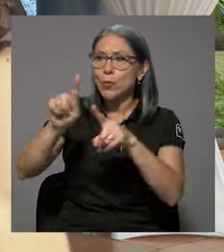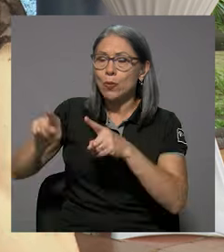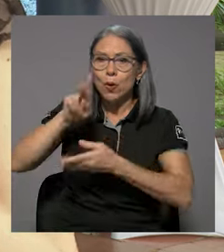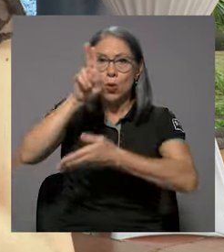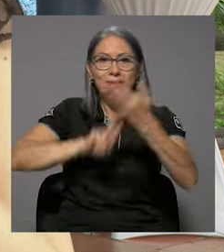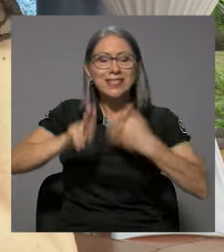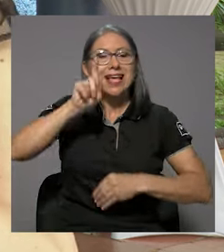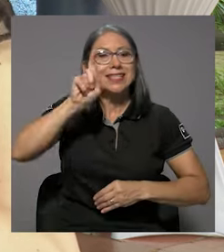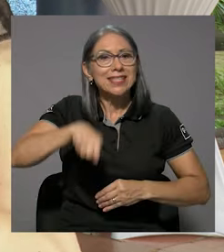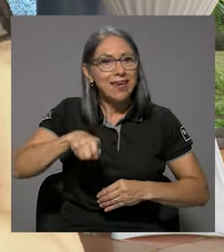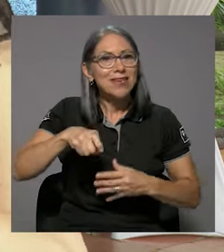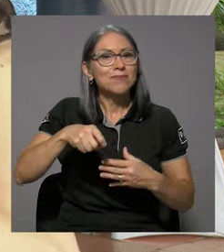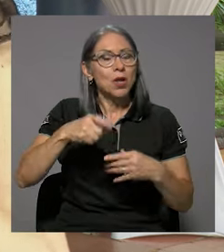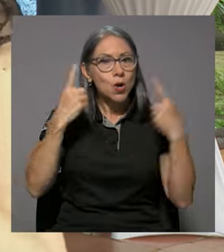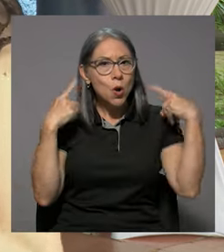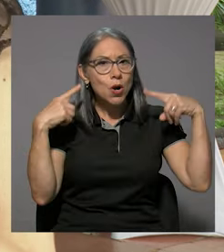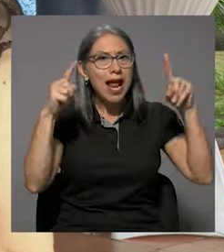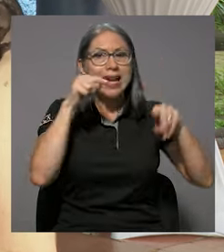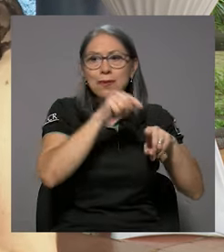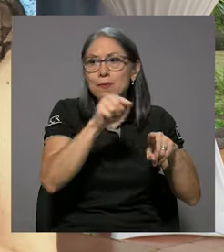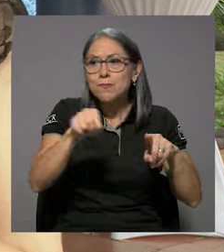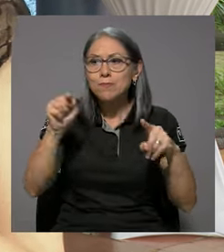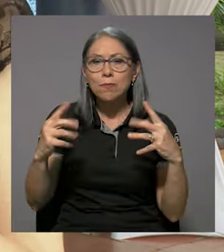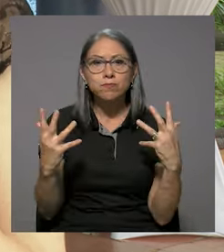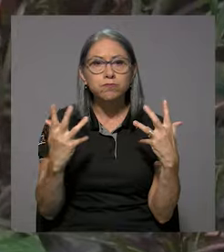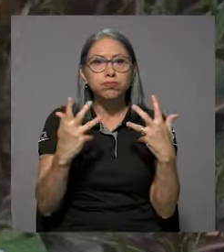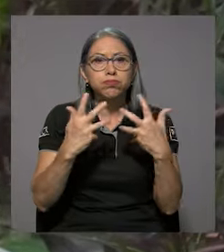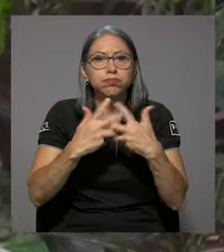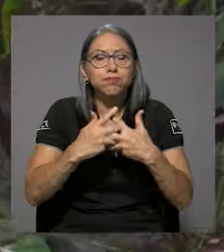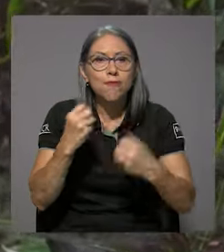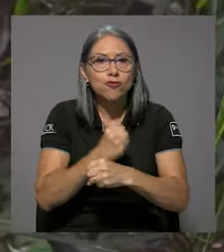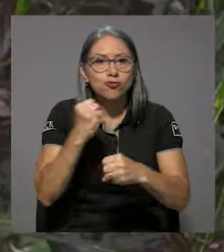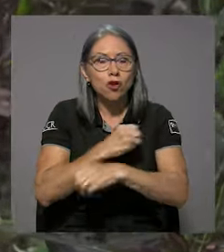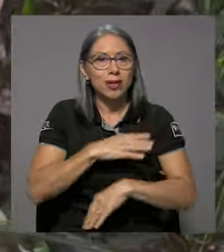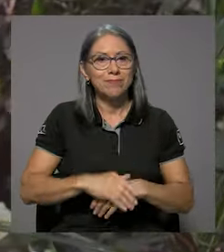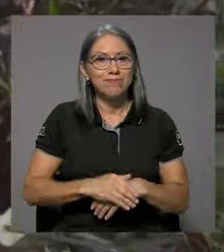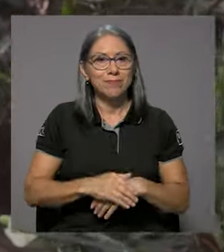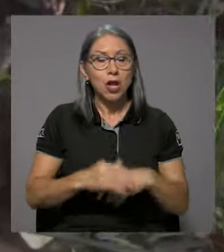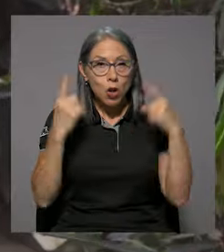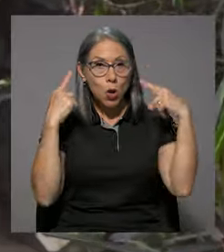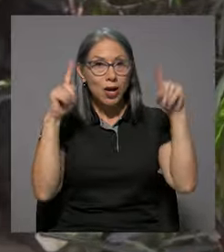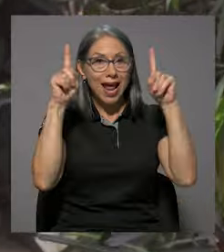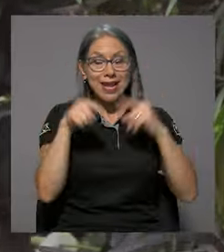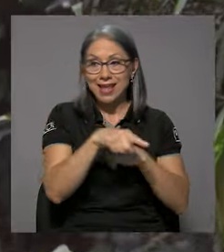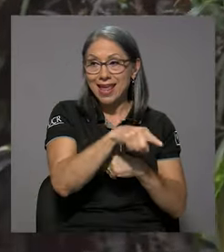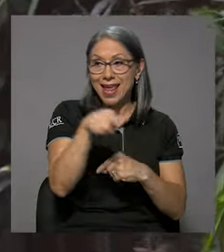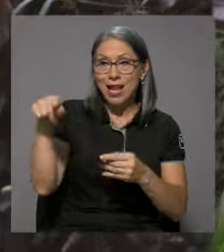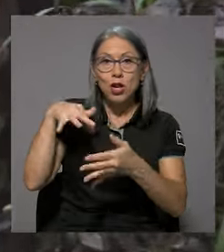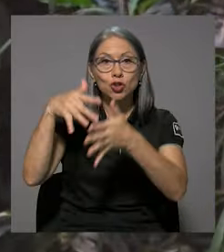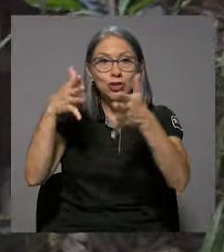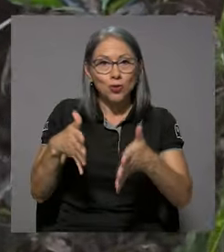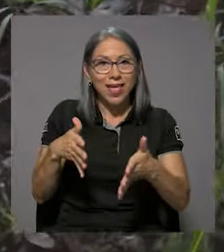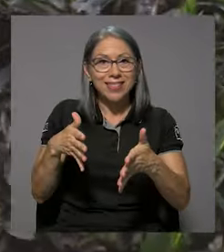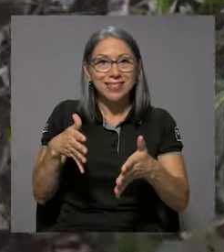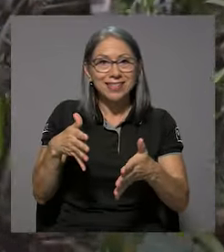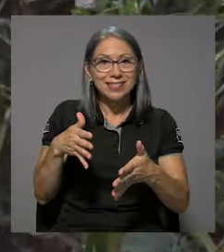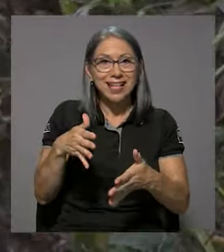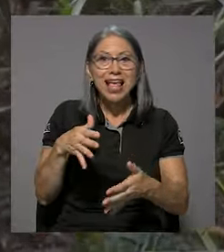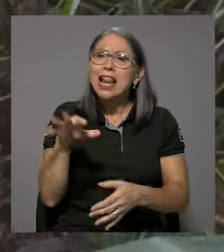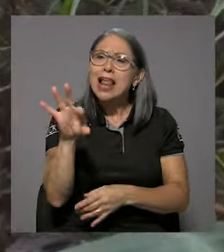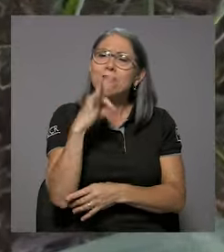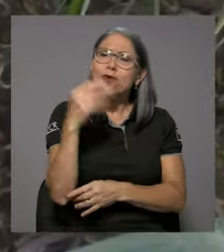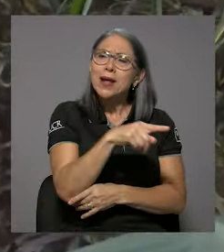ahí es donde creo que las universidades tienen que terminar de hacer que ese engranaje funcione, hacer que los estudiantes,